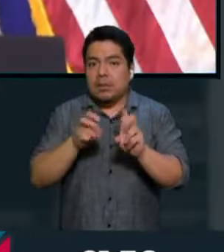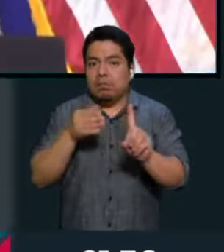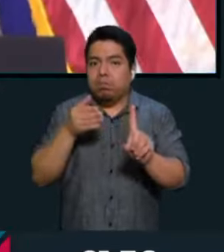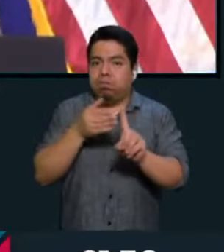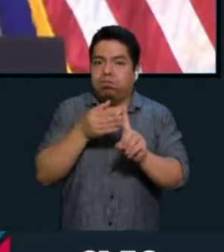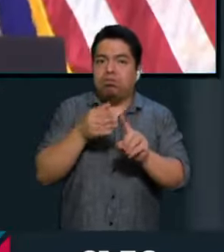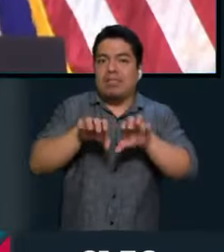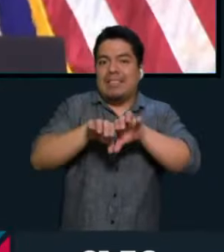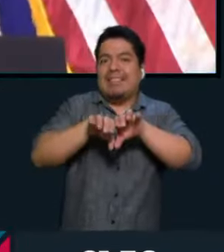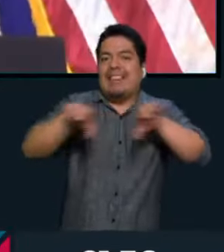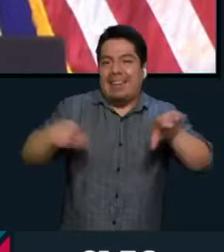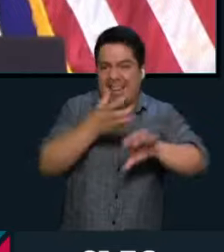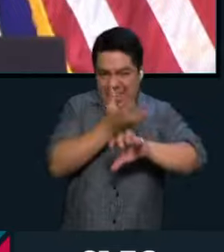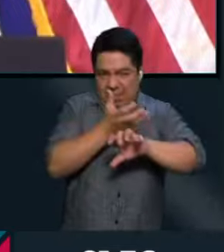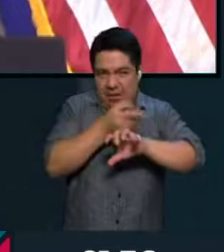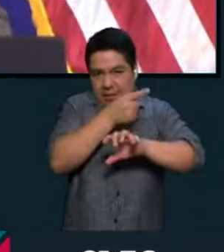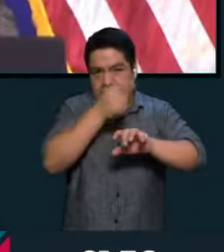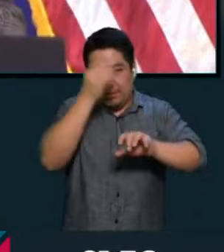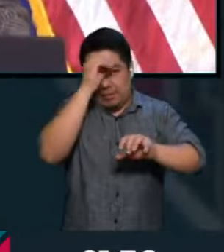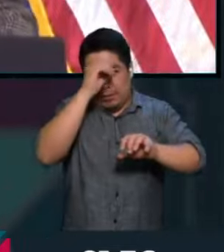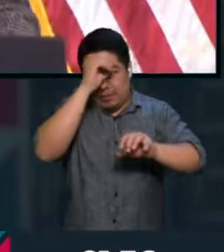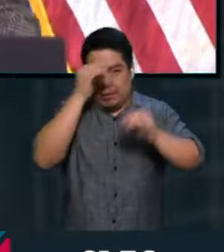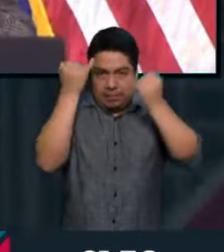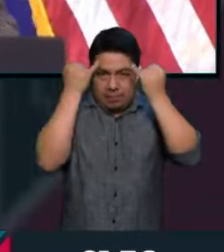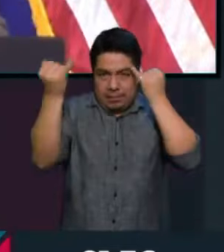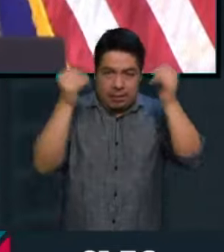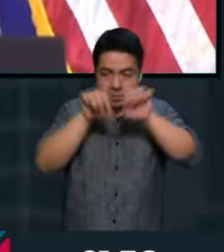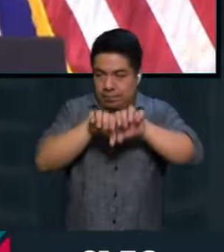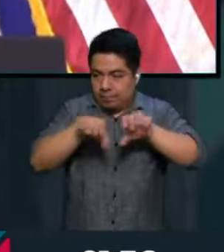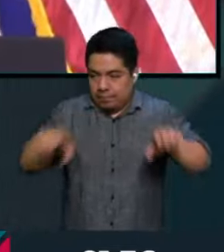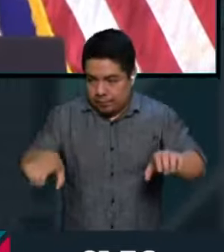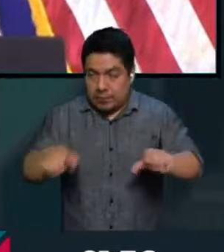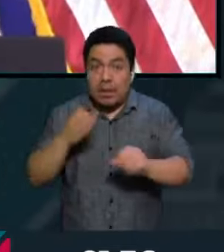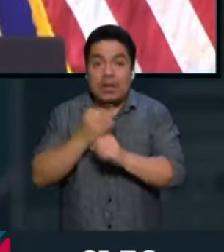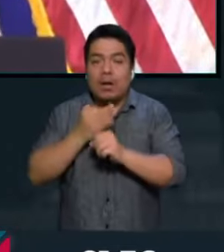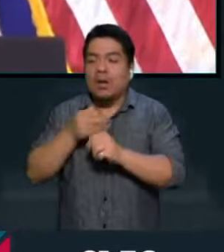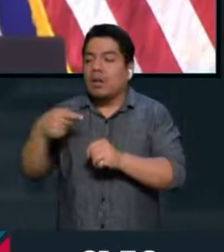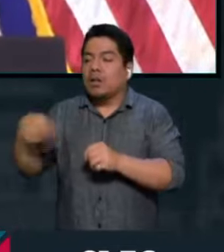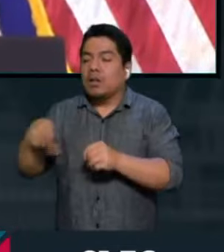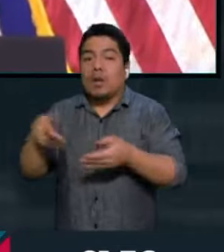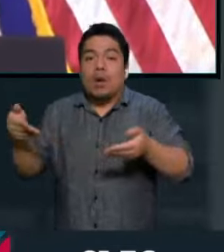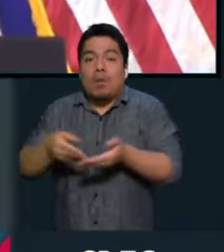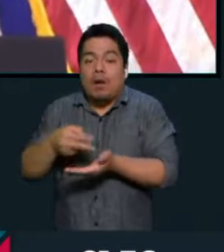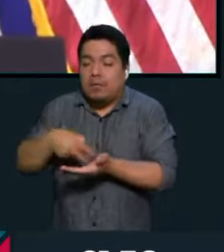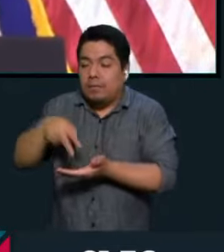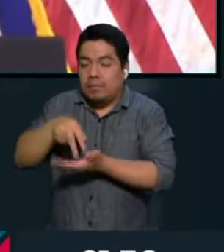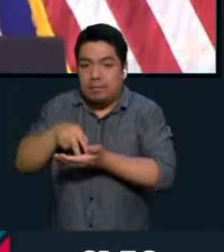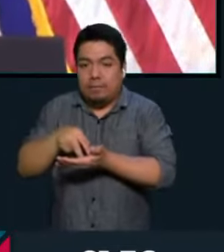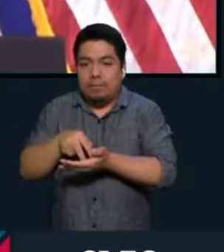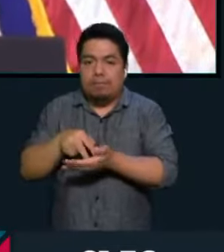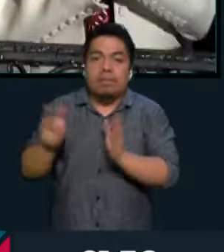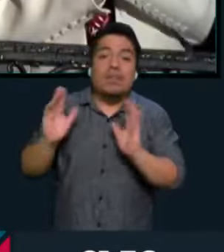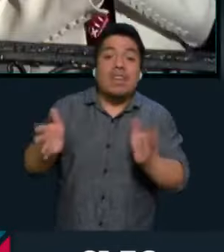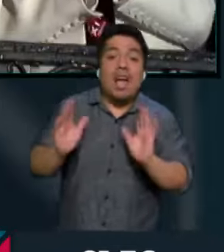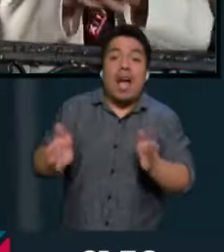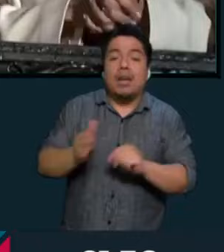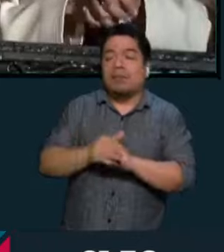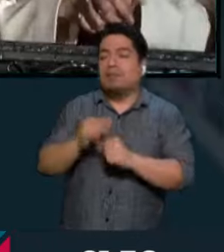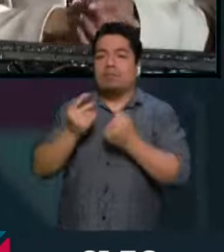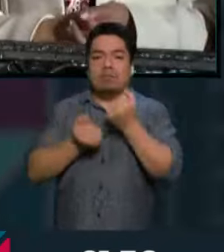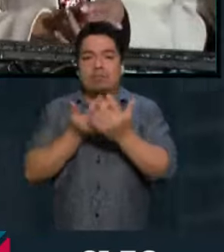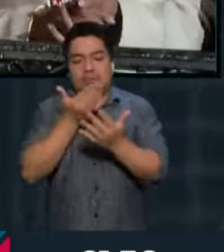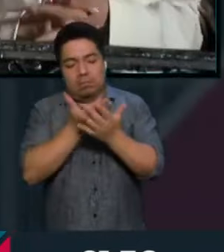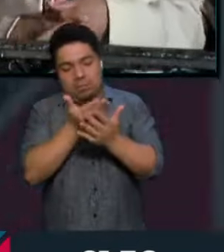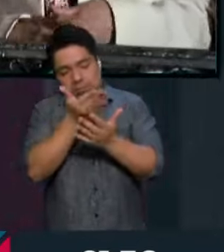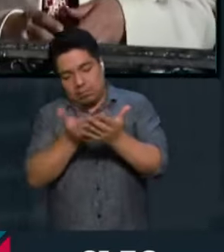sociedad estadounidense en dos. Por tanto, lo que ya tenemos ahora con este discurso es que se ya ponen temas en la